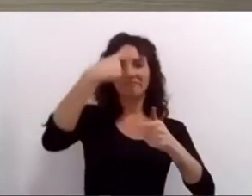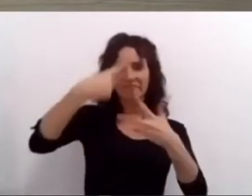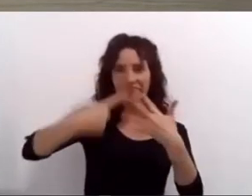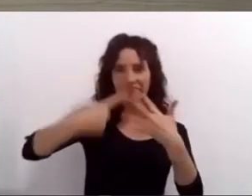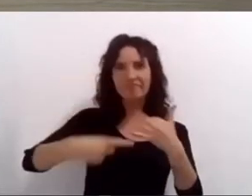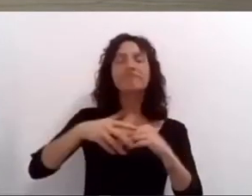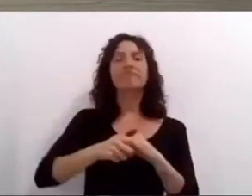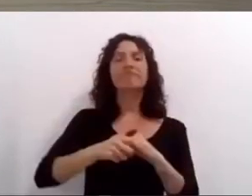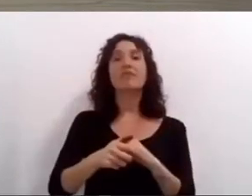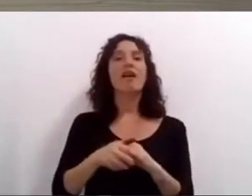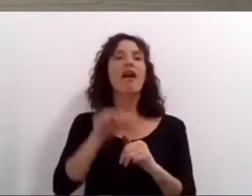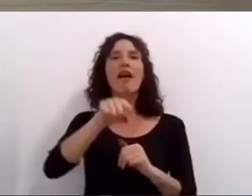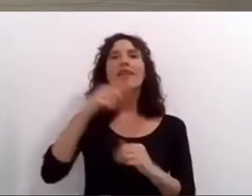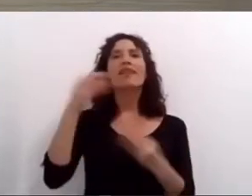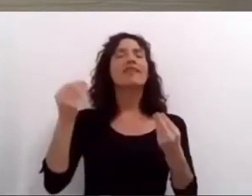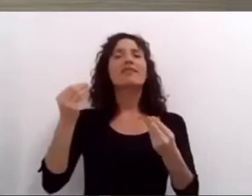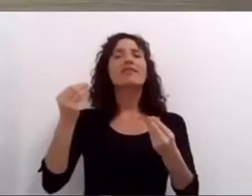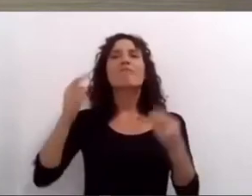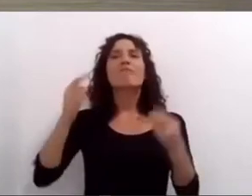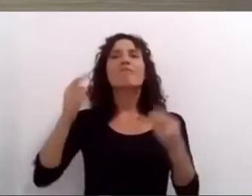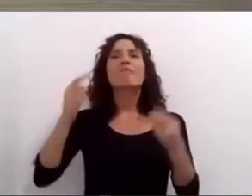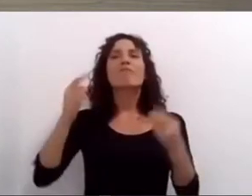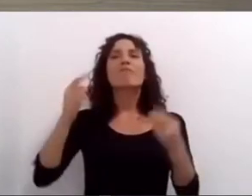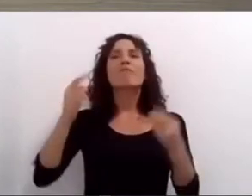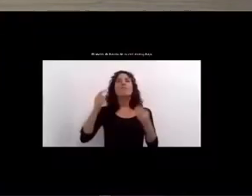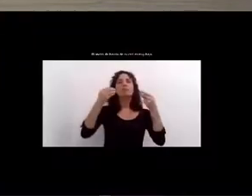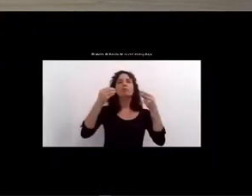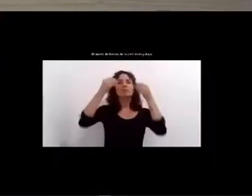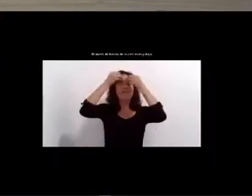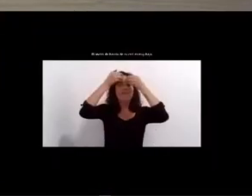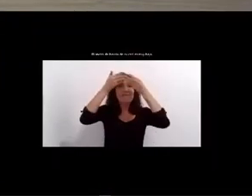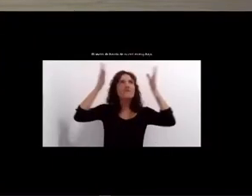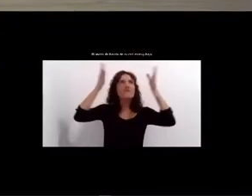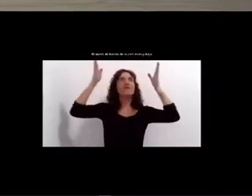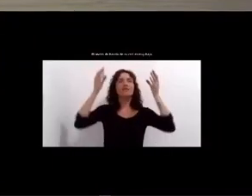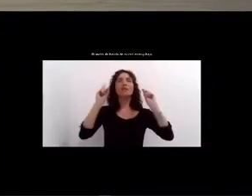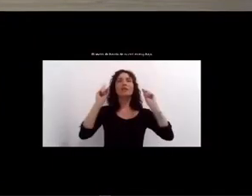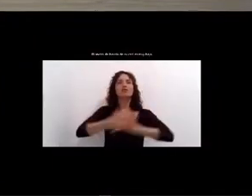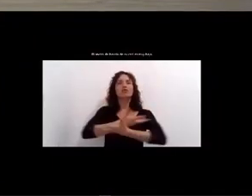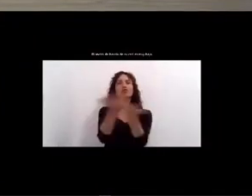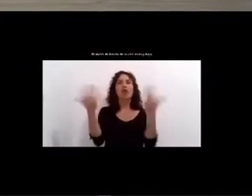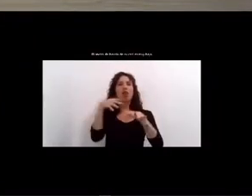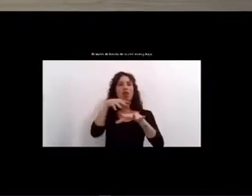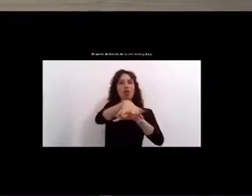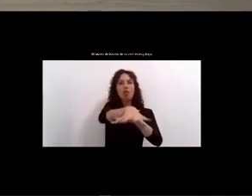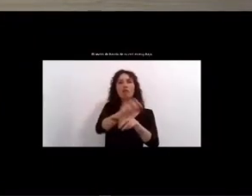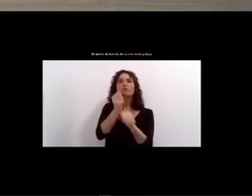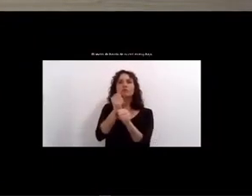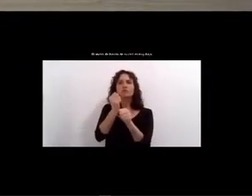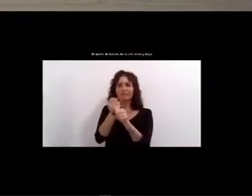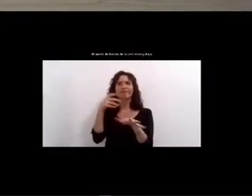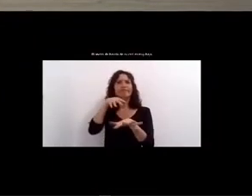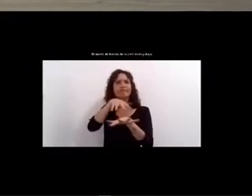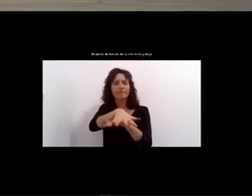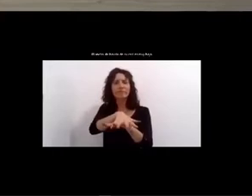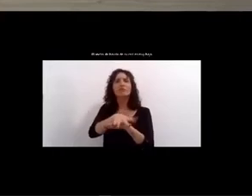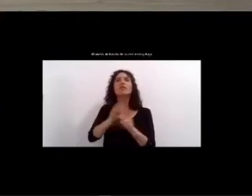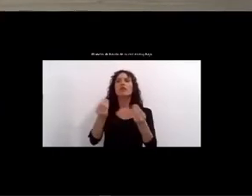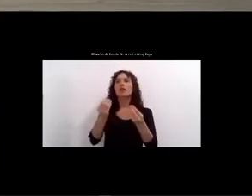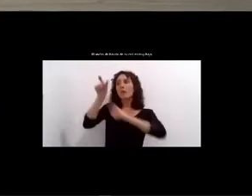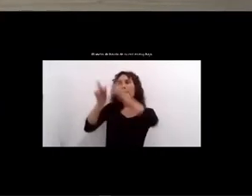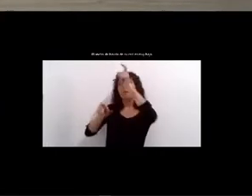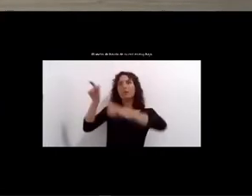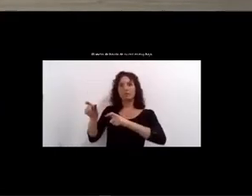desarrollo de la creatividad la inclusión social y laboral fomentando el emprendedorismo e incorporando talentos locales